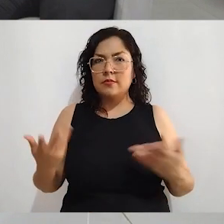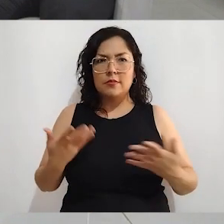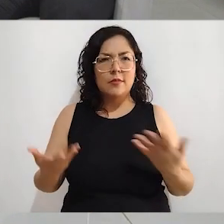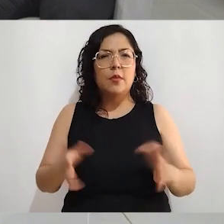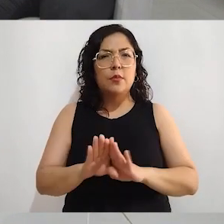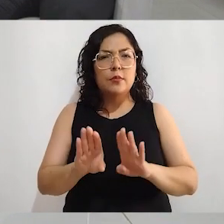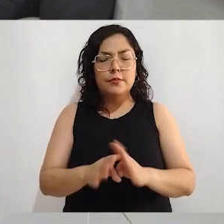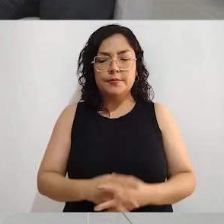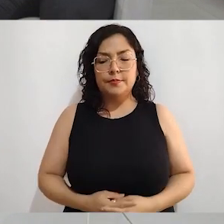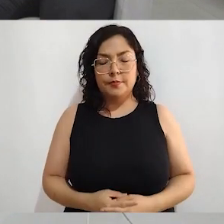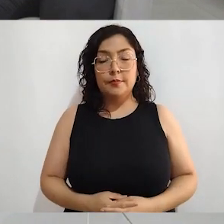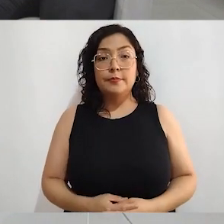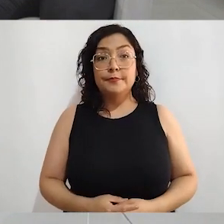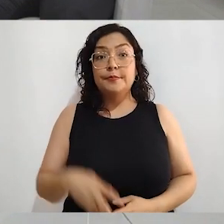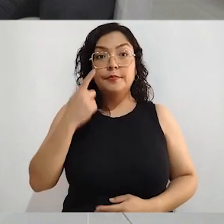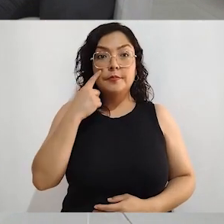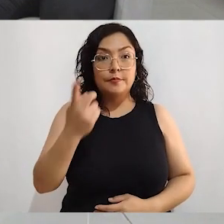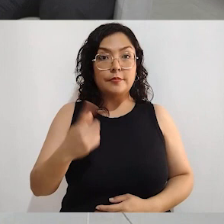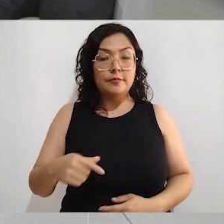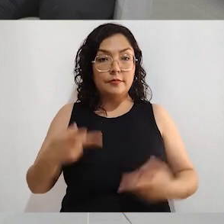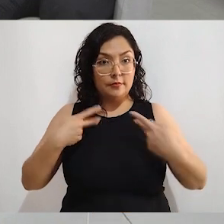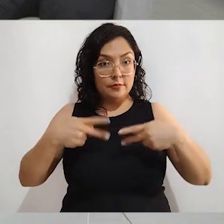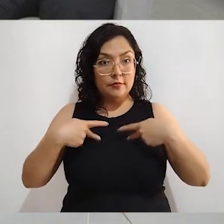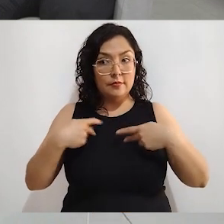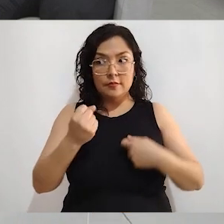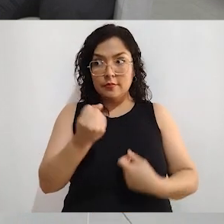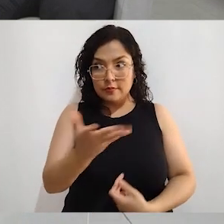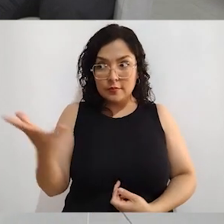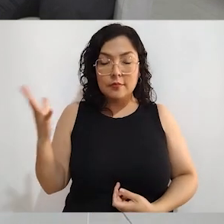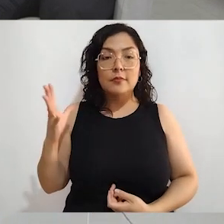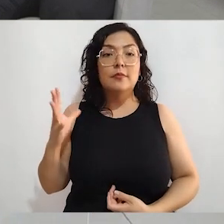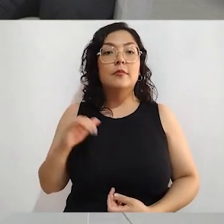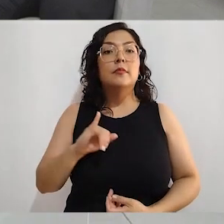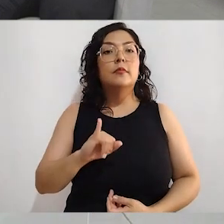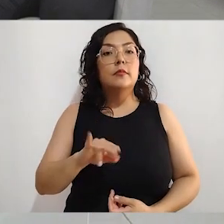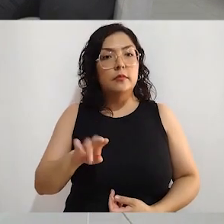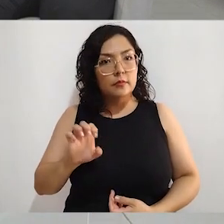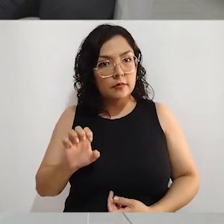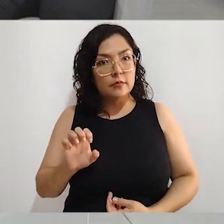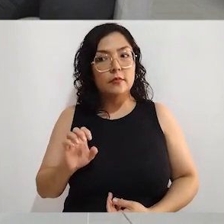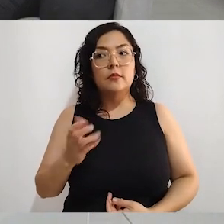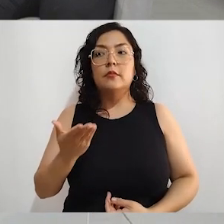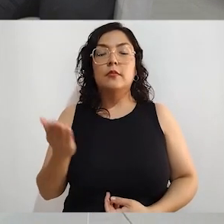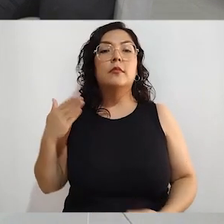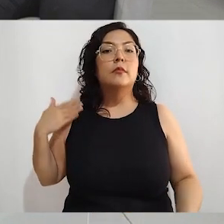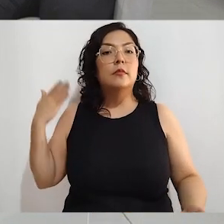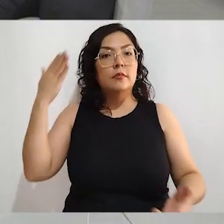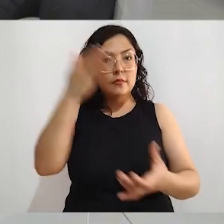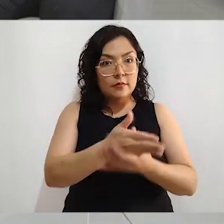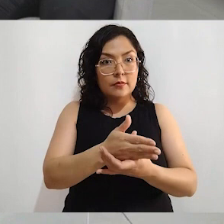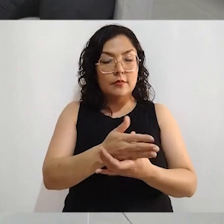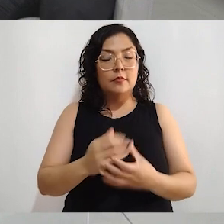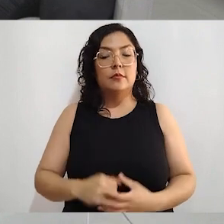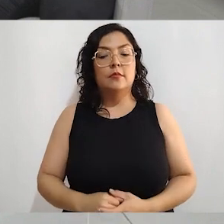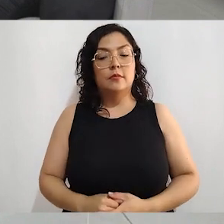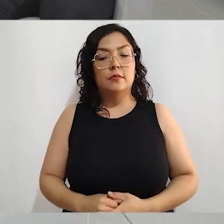ese día hay mucha gente de los organismos locales electorales del Instituto Nacional Electoral en campo. Y